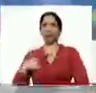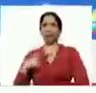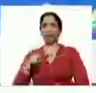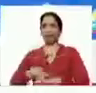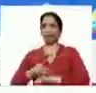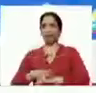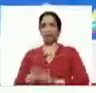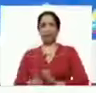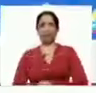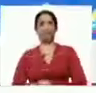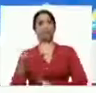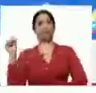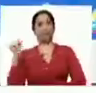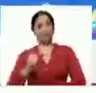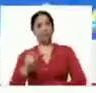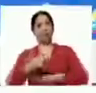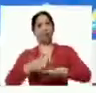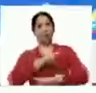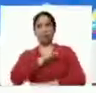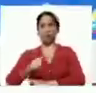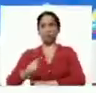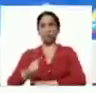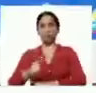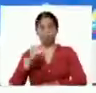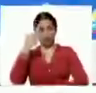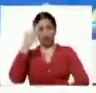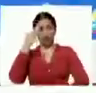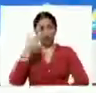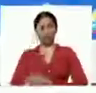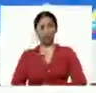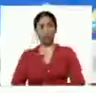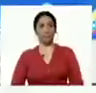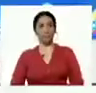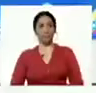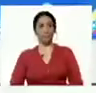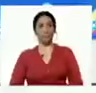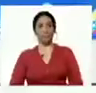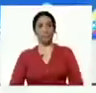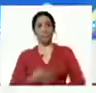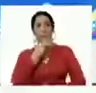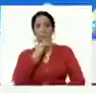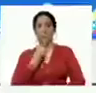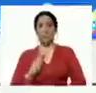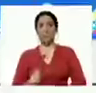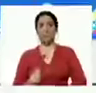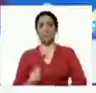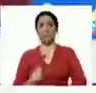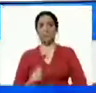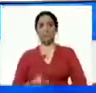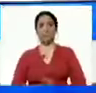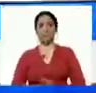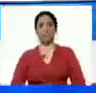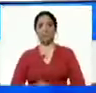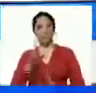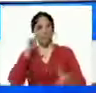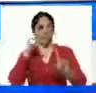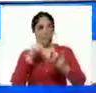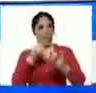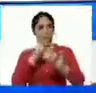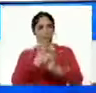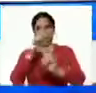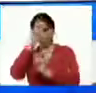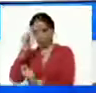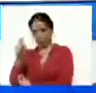en jefe así es que se gobierna ya sabe diciembre una meta que le puse para